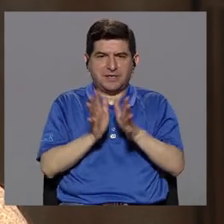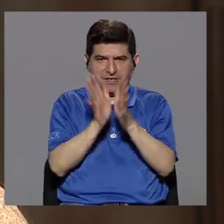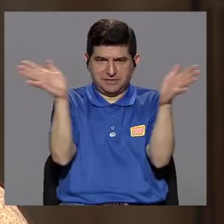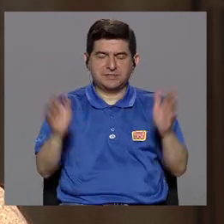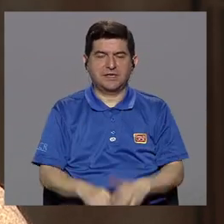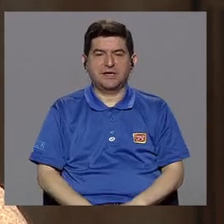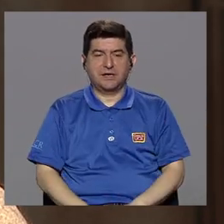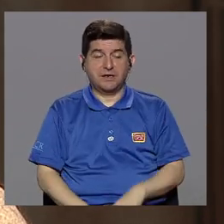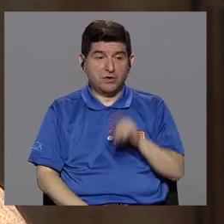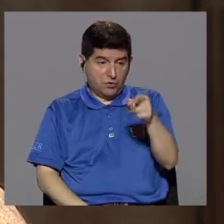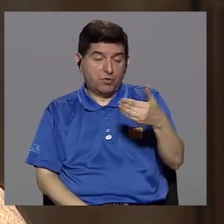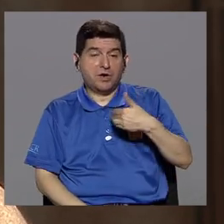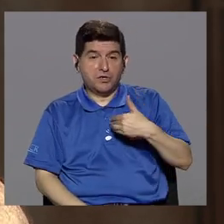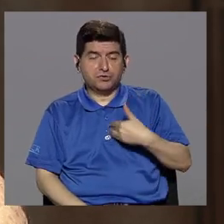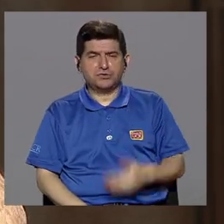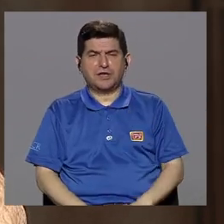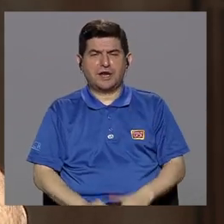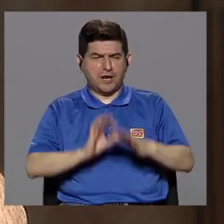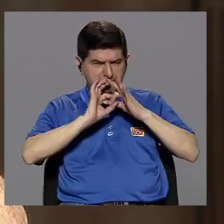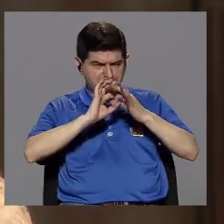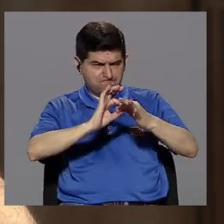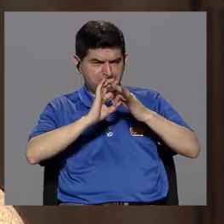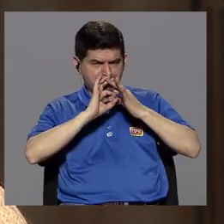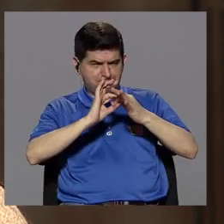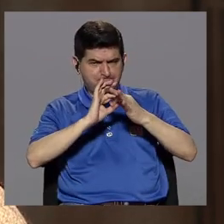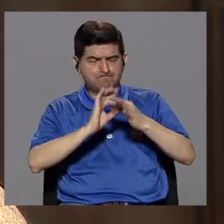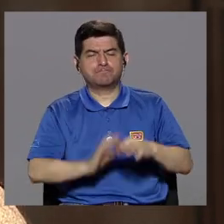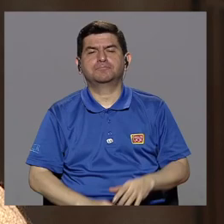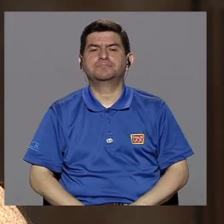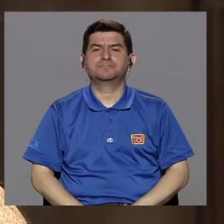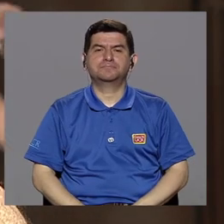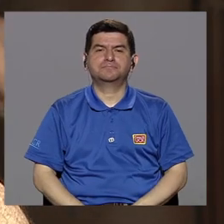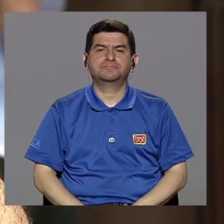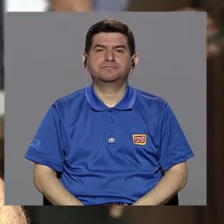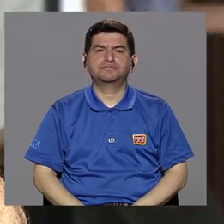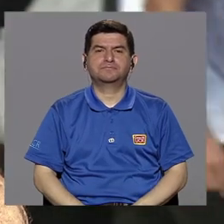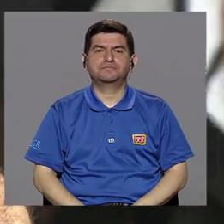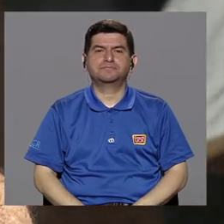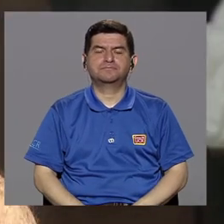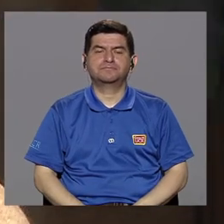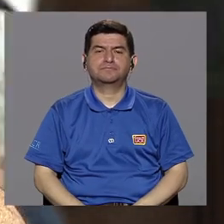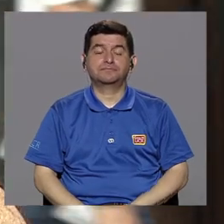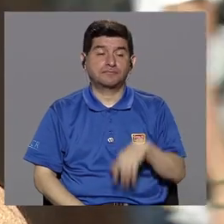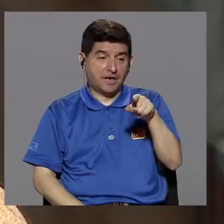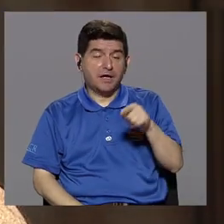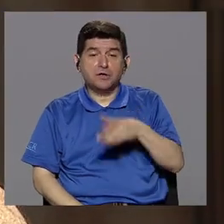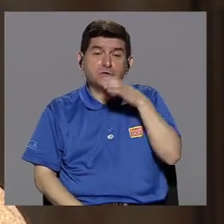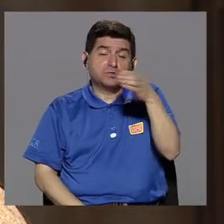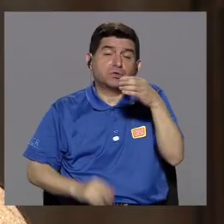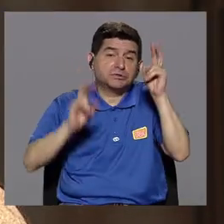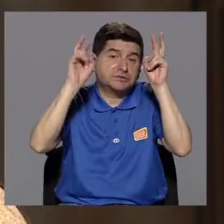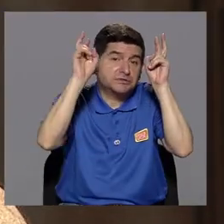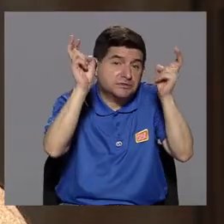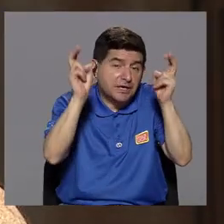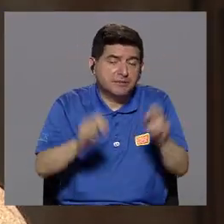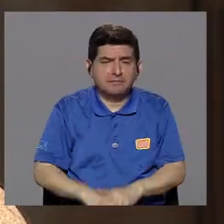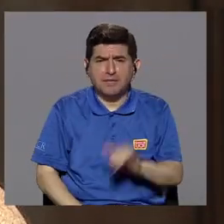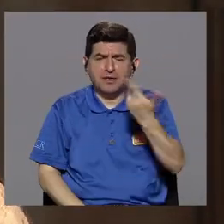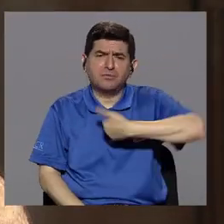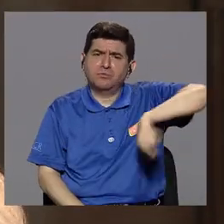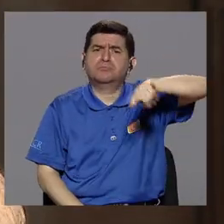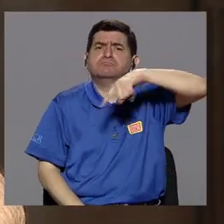una estrecha vinculación. Ellos nos han sugerido temas, también nosotros